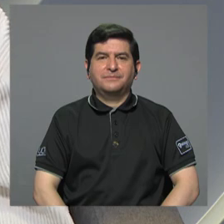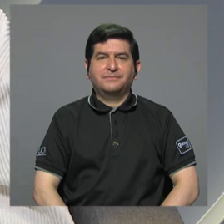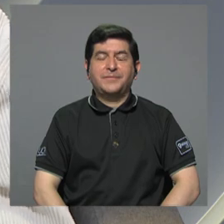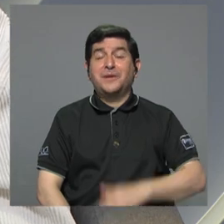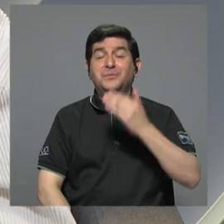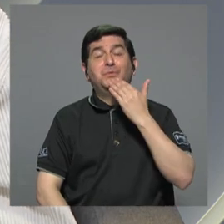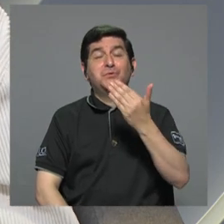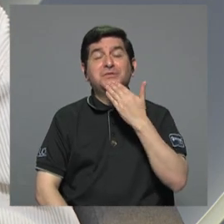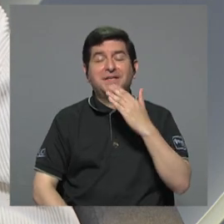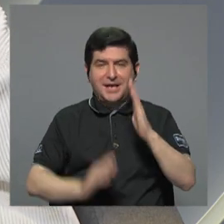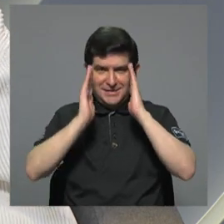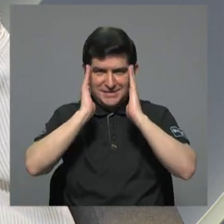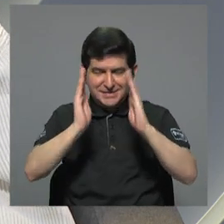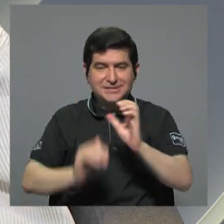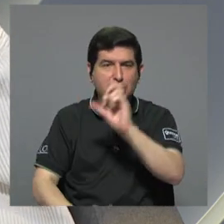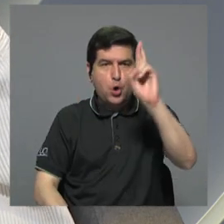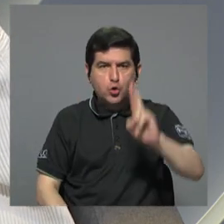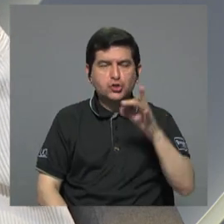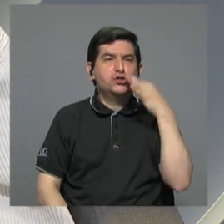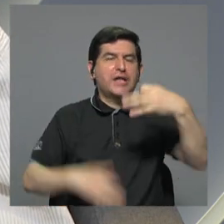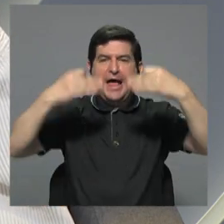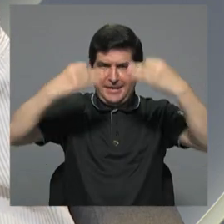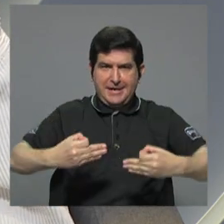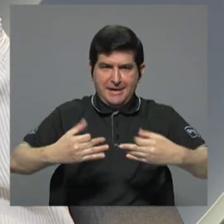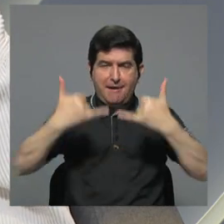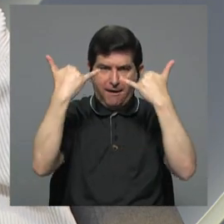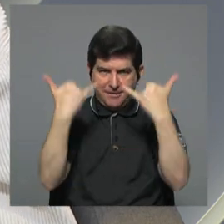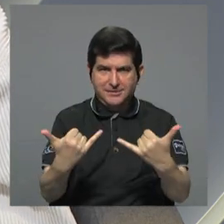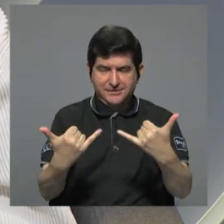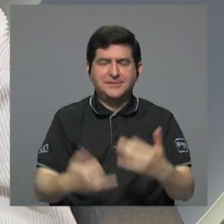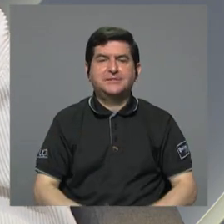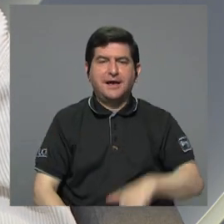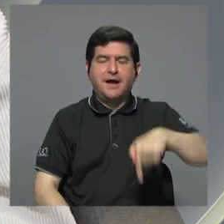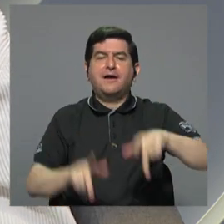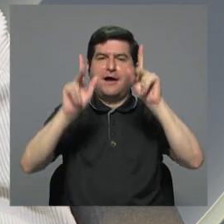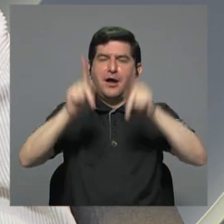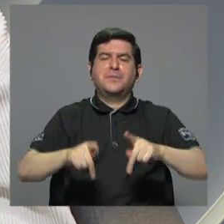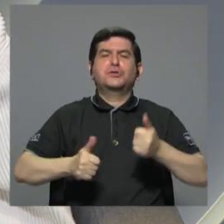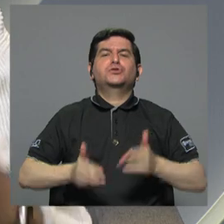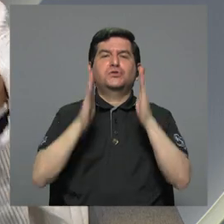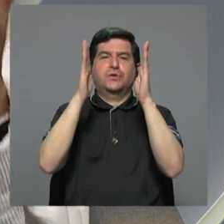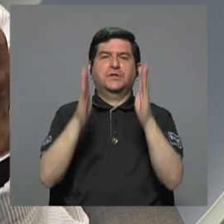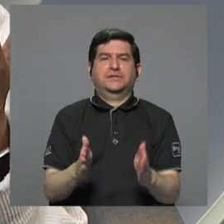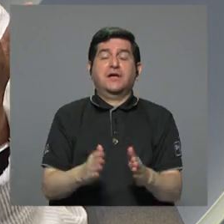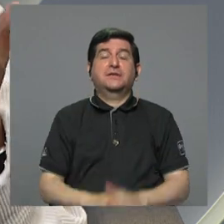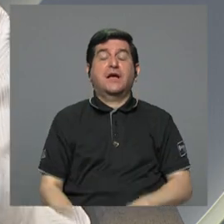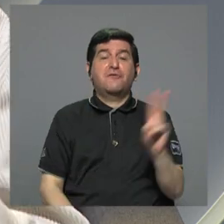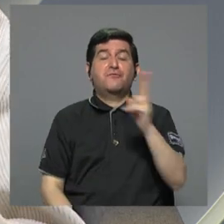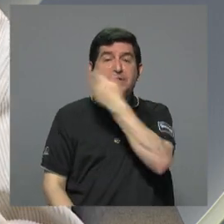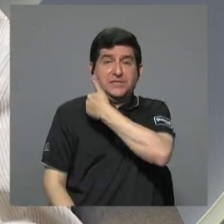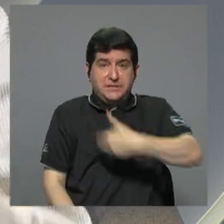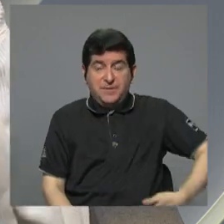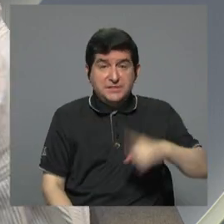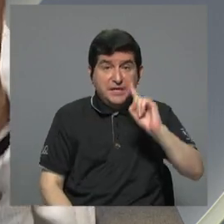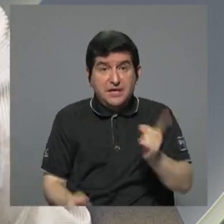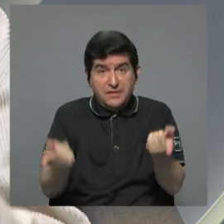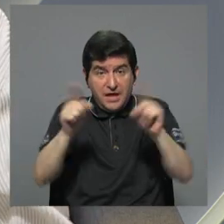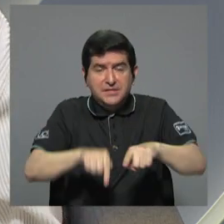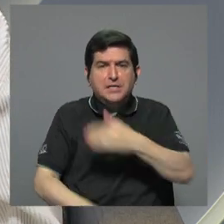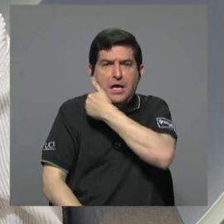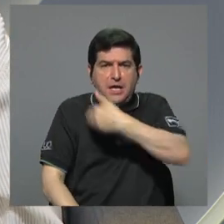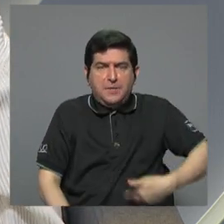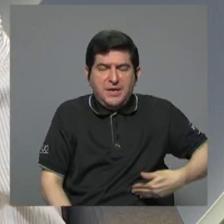Gracias por mantenerse con Costa Rica en Juego. Ya estamos con las personas aspirantes a la vicepresidencia en uno de los casos y la